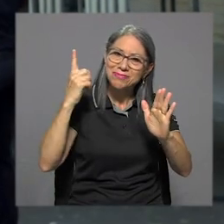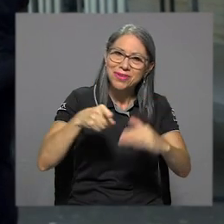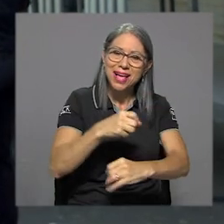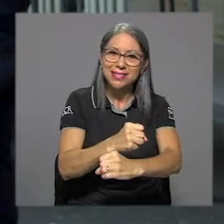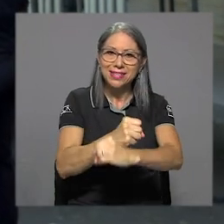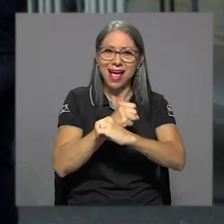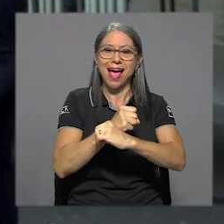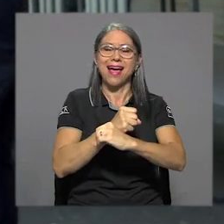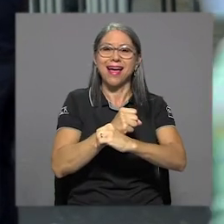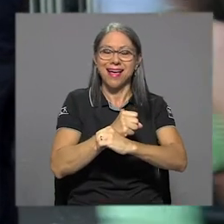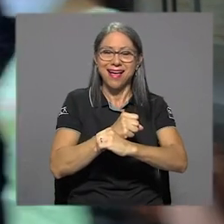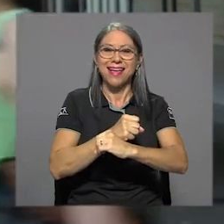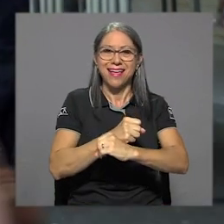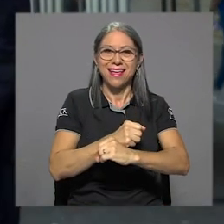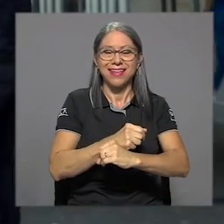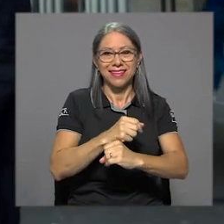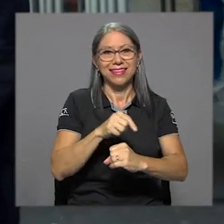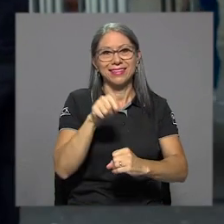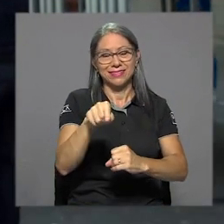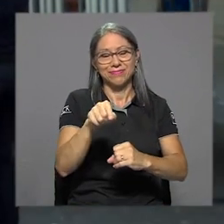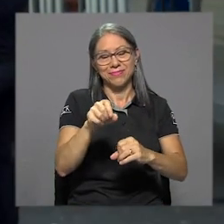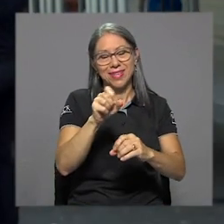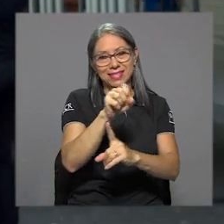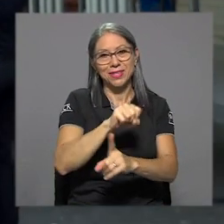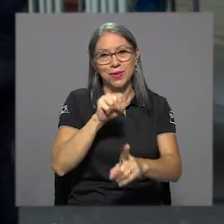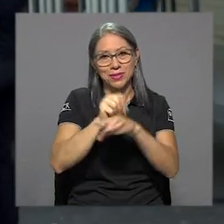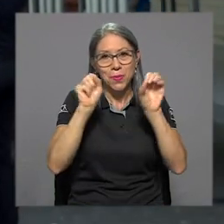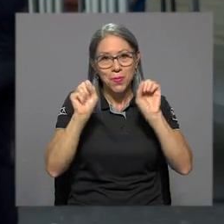garantiza esta situación.